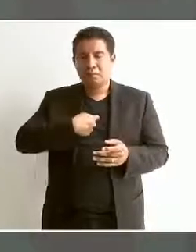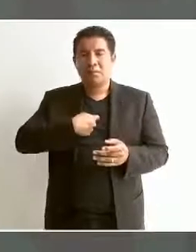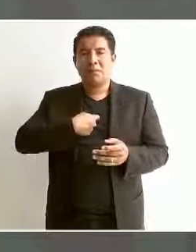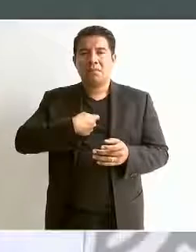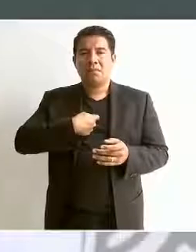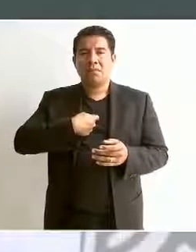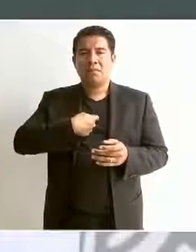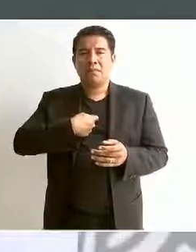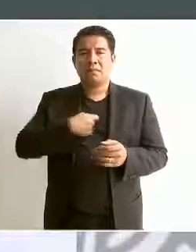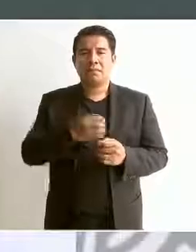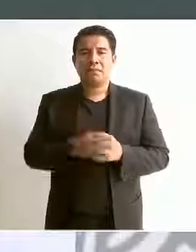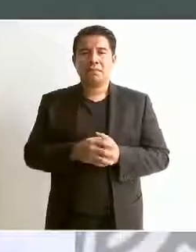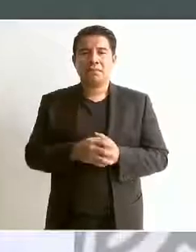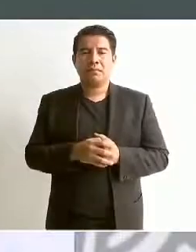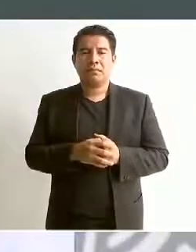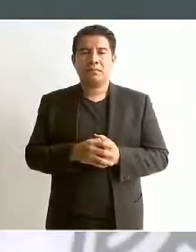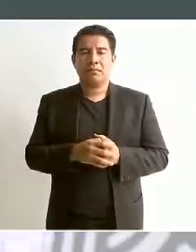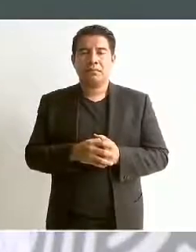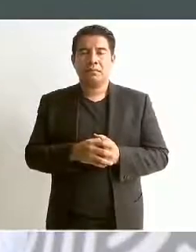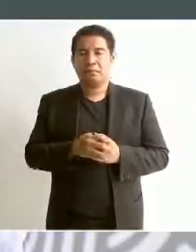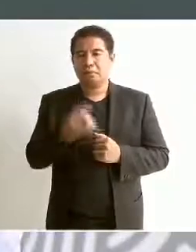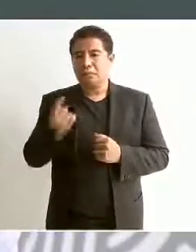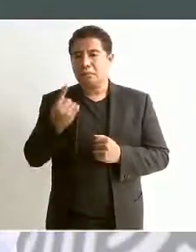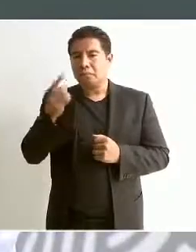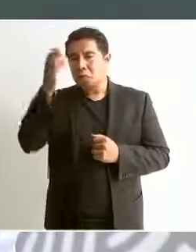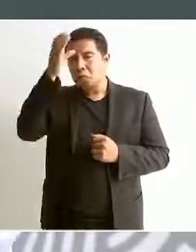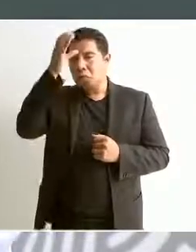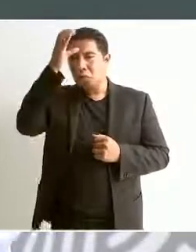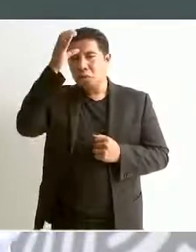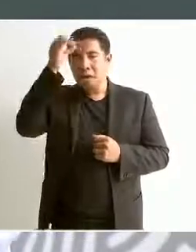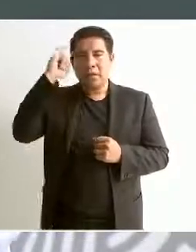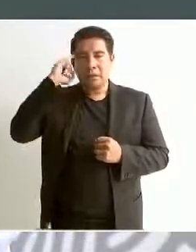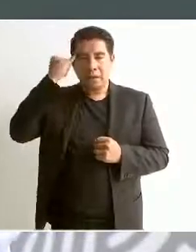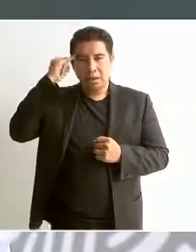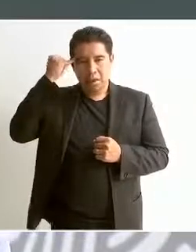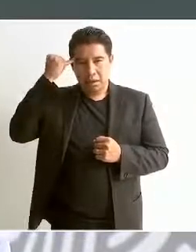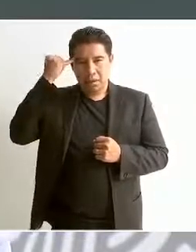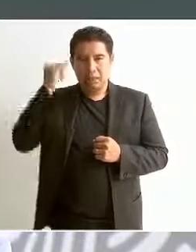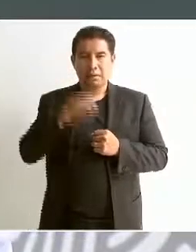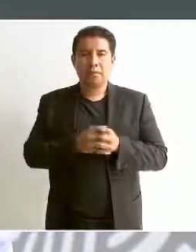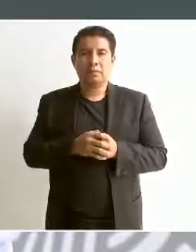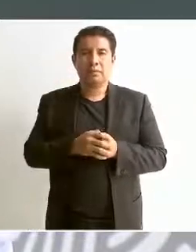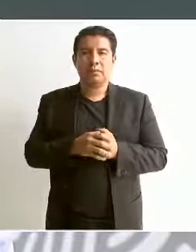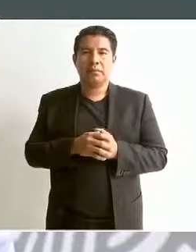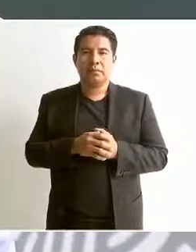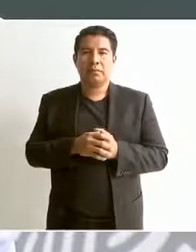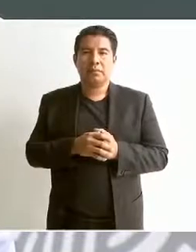una cultura indígena, se